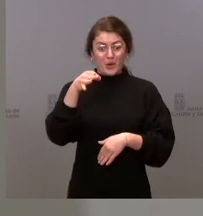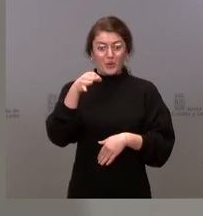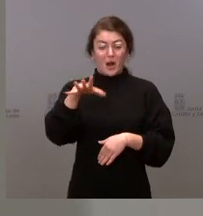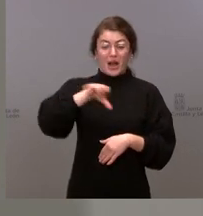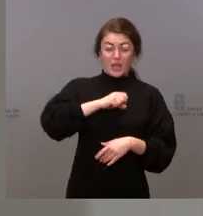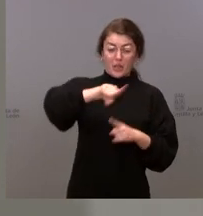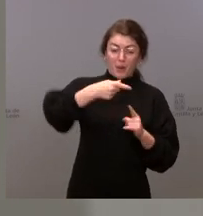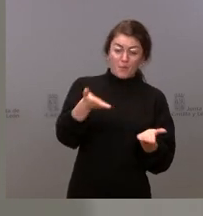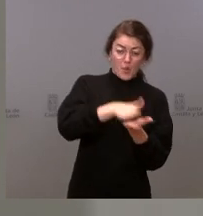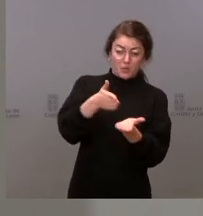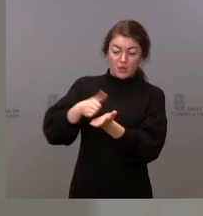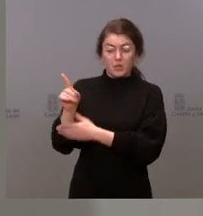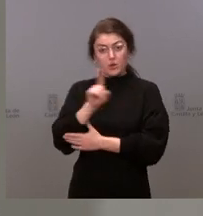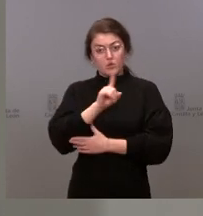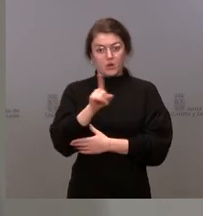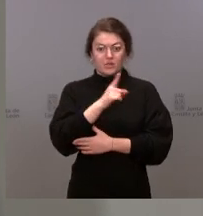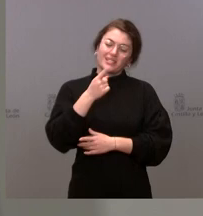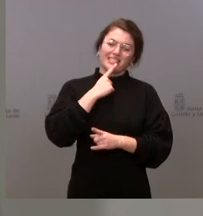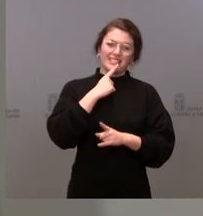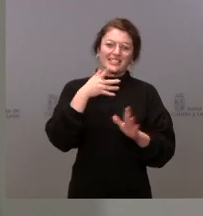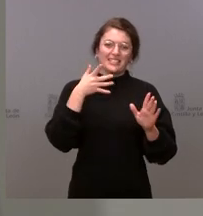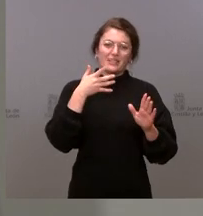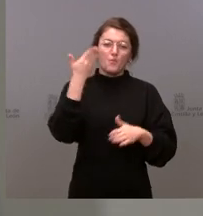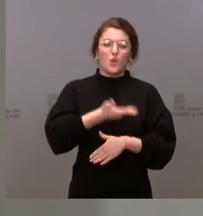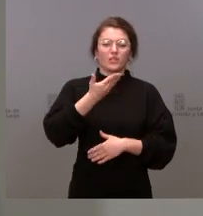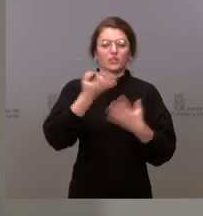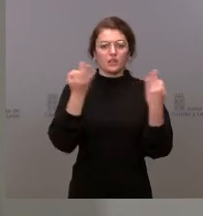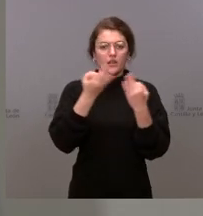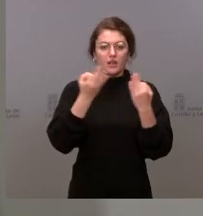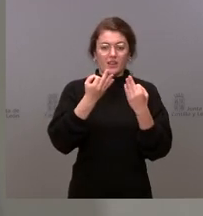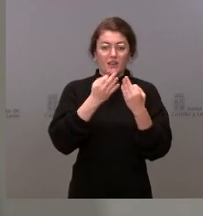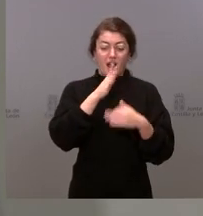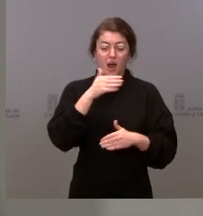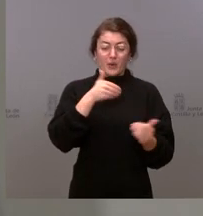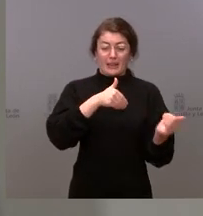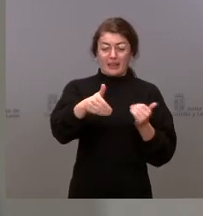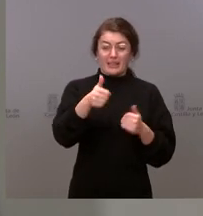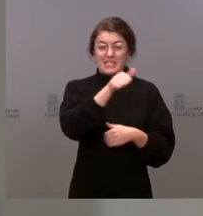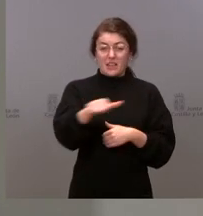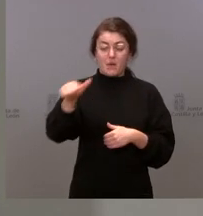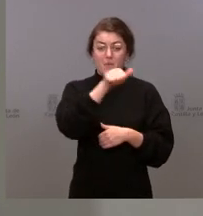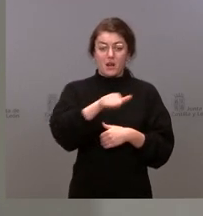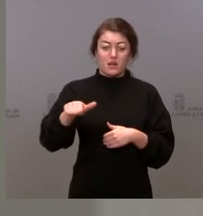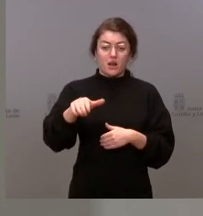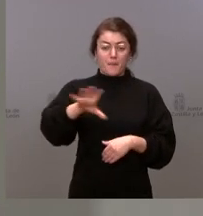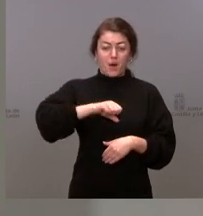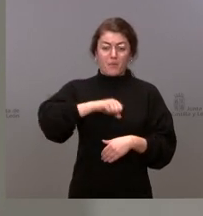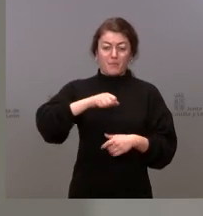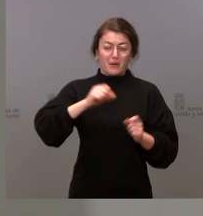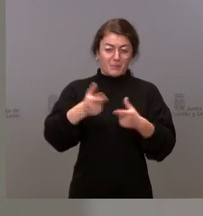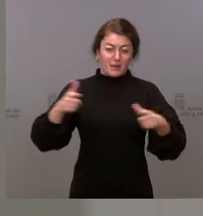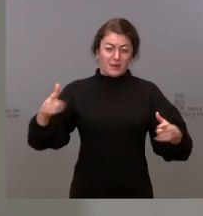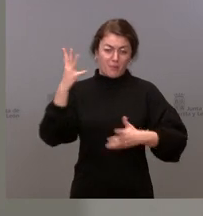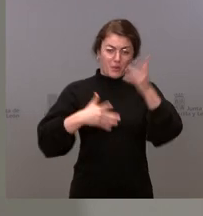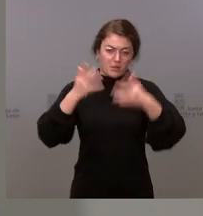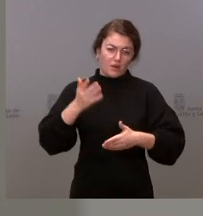elevadísimos números a los que nos vamos a enfrentar en las próximas semanas. Eso está también saturando la